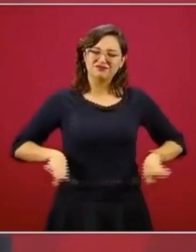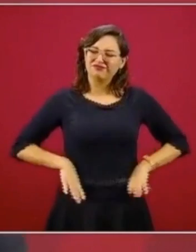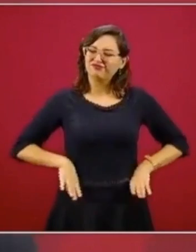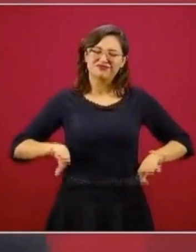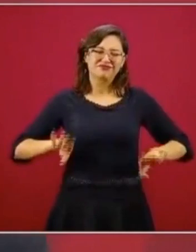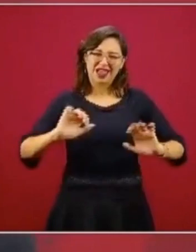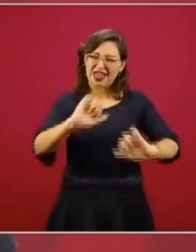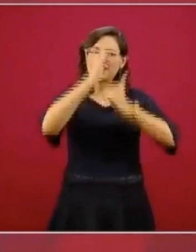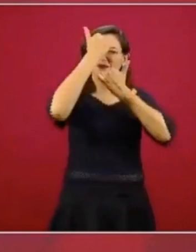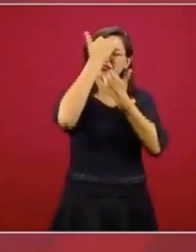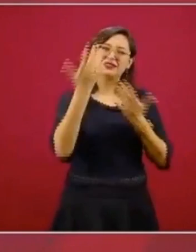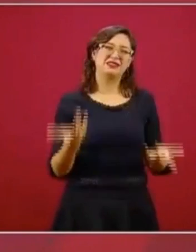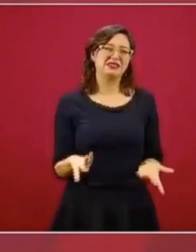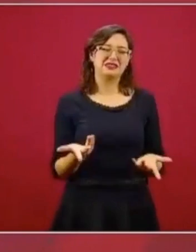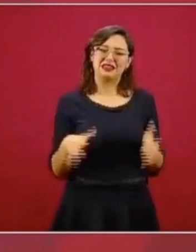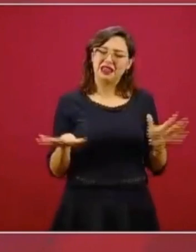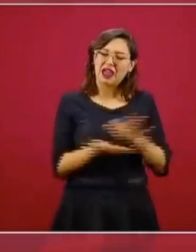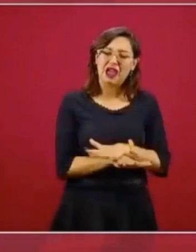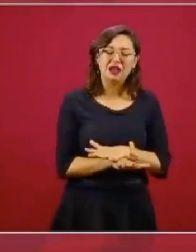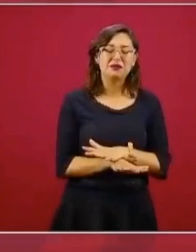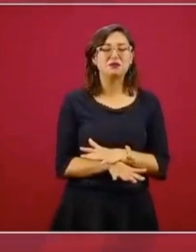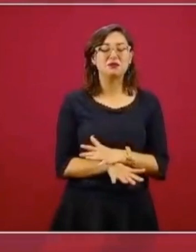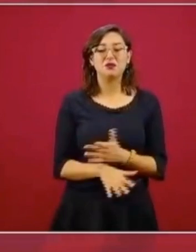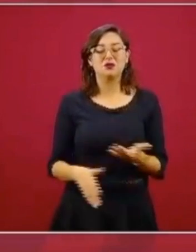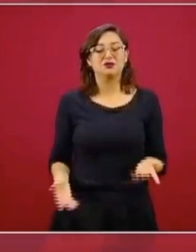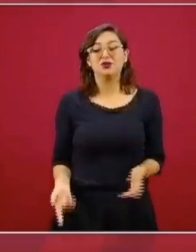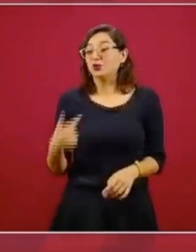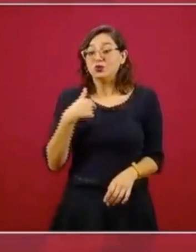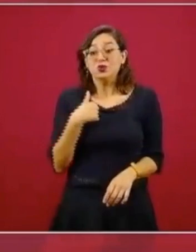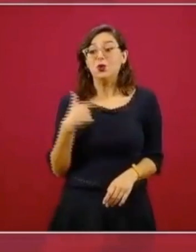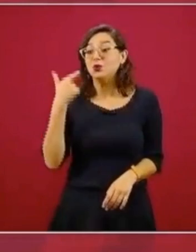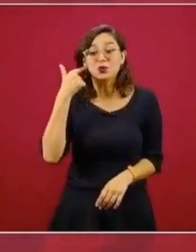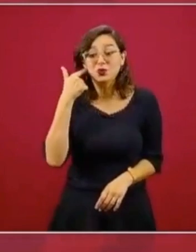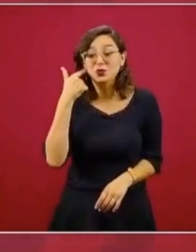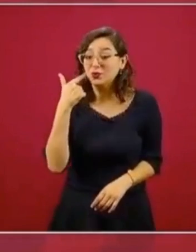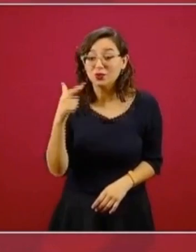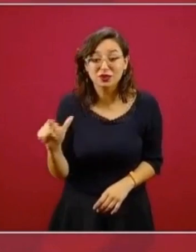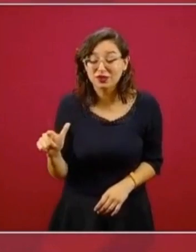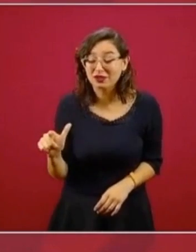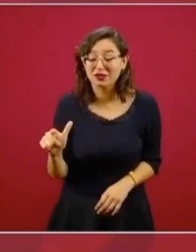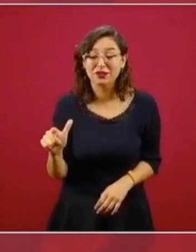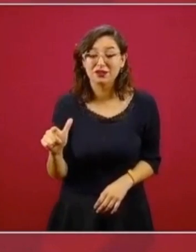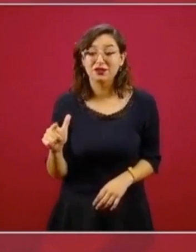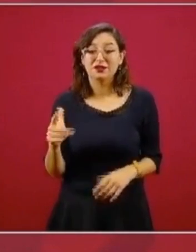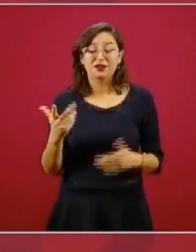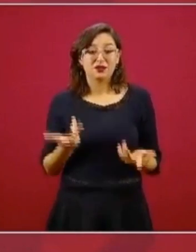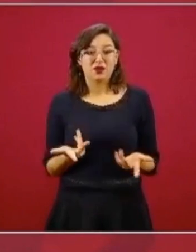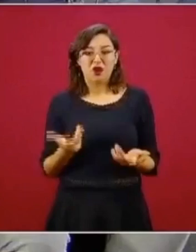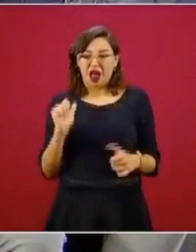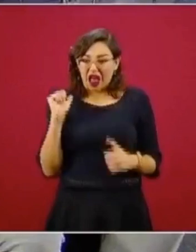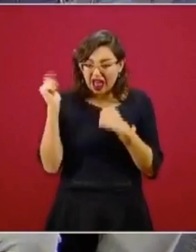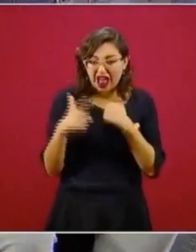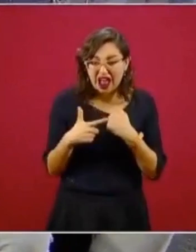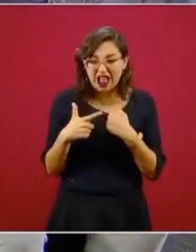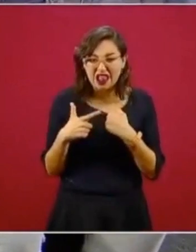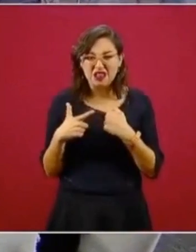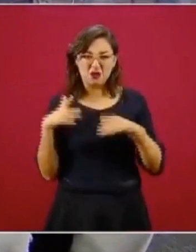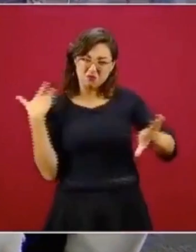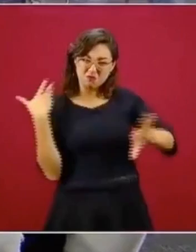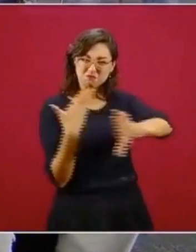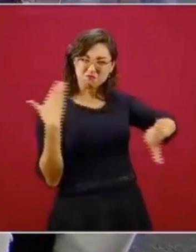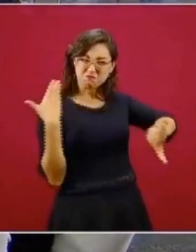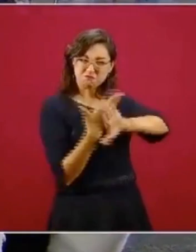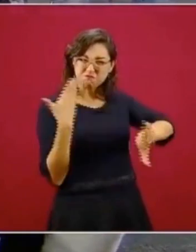me veo obligado, no es que les tenga yo mala fe